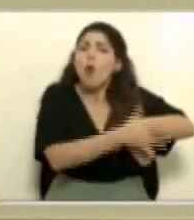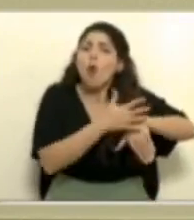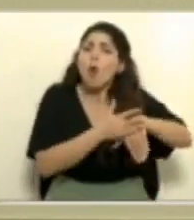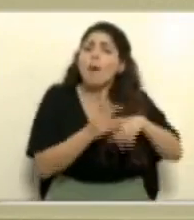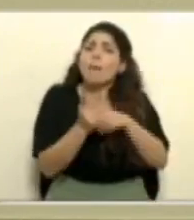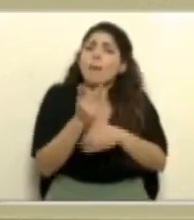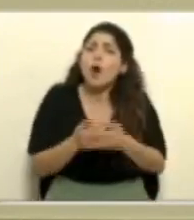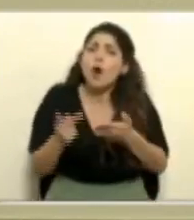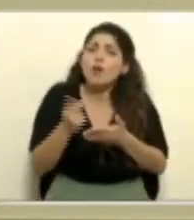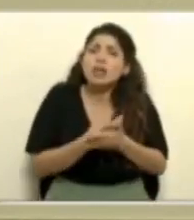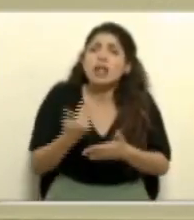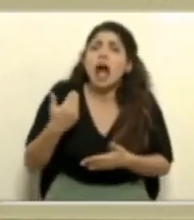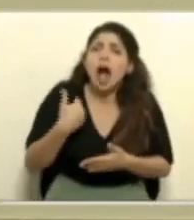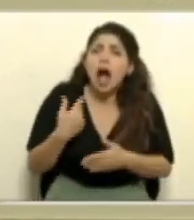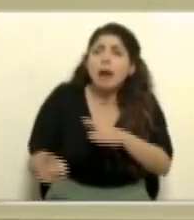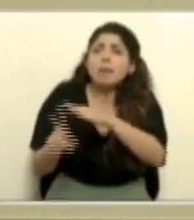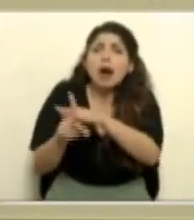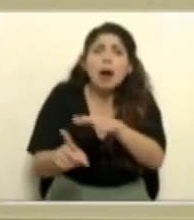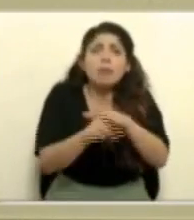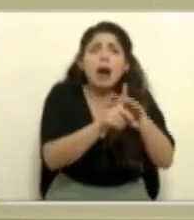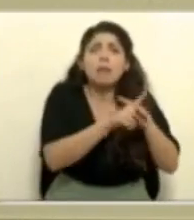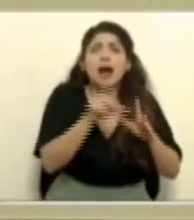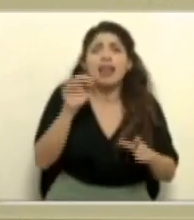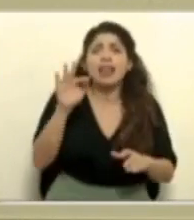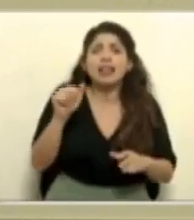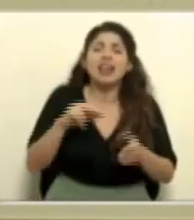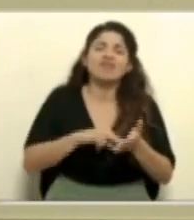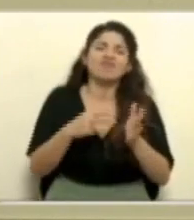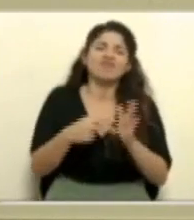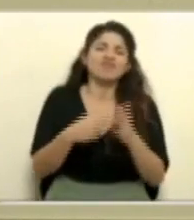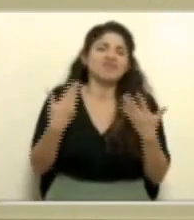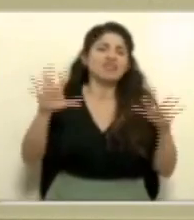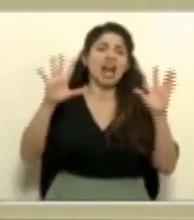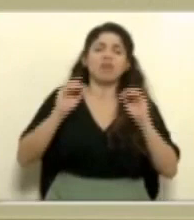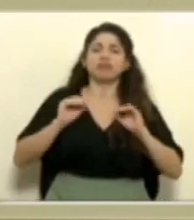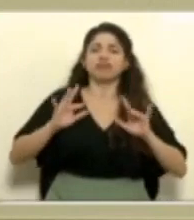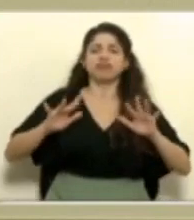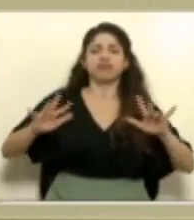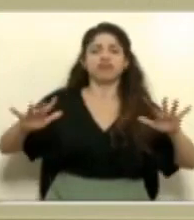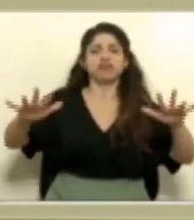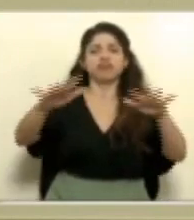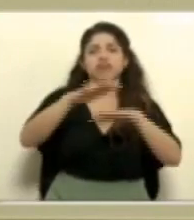provincias, eso nos indica que ya la variante está circulando.